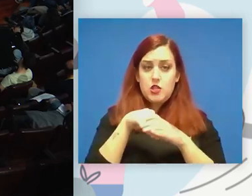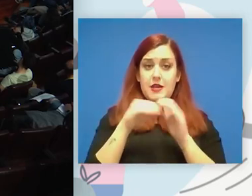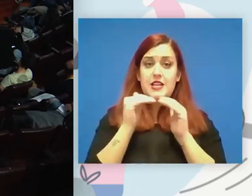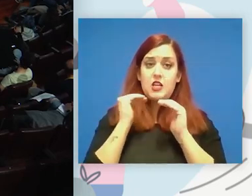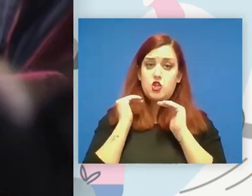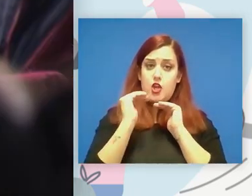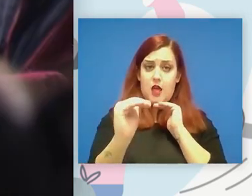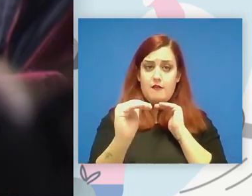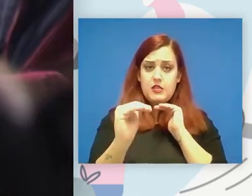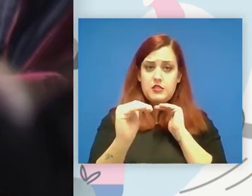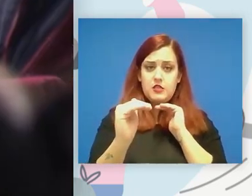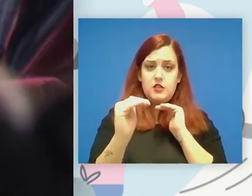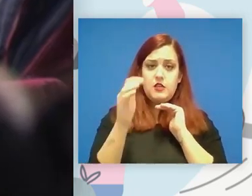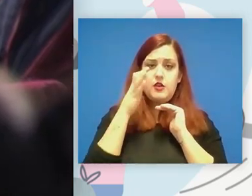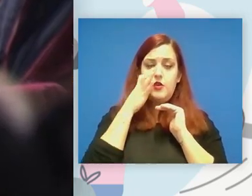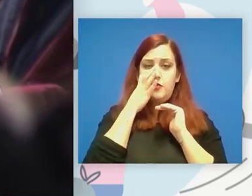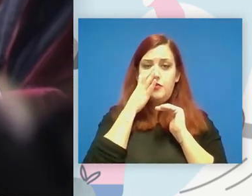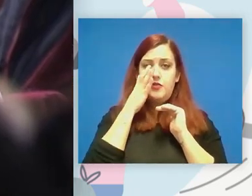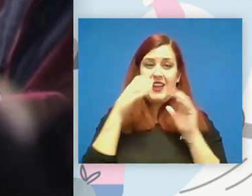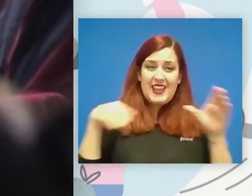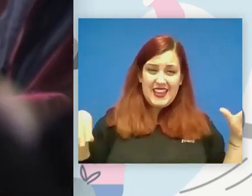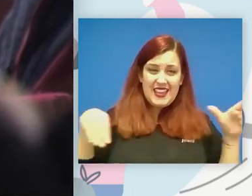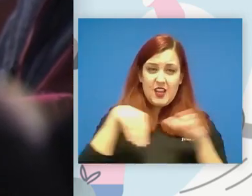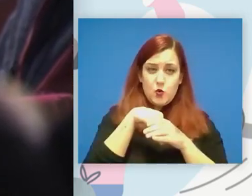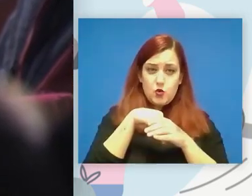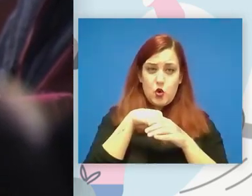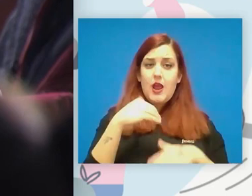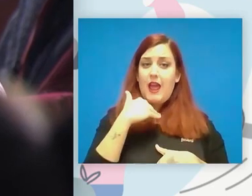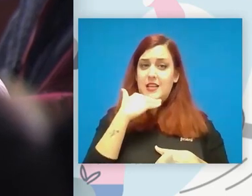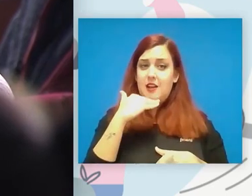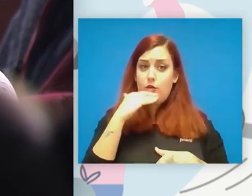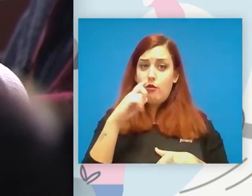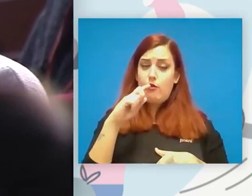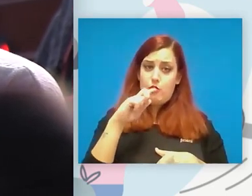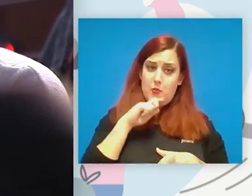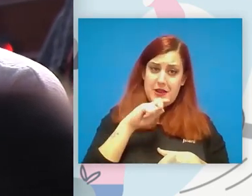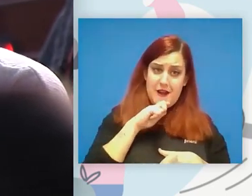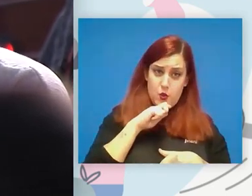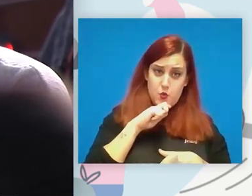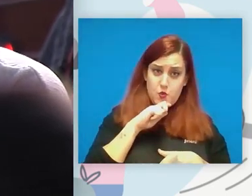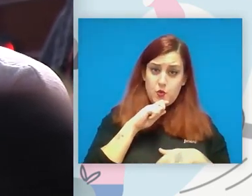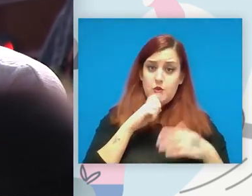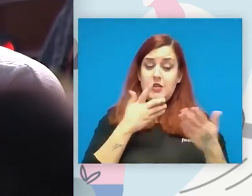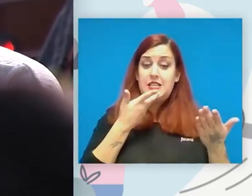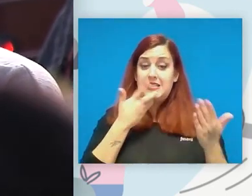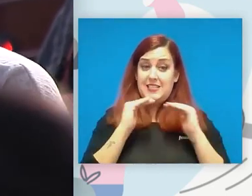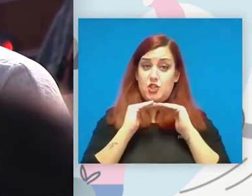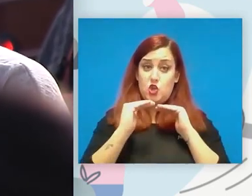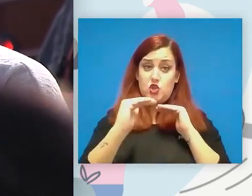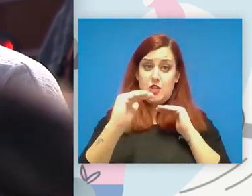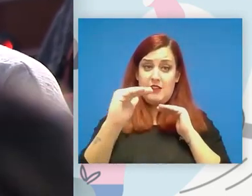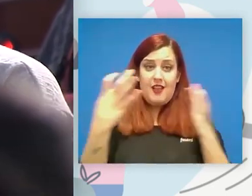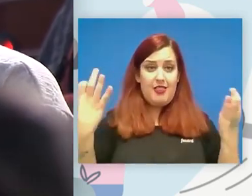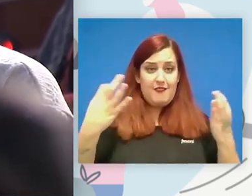y entonces la inclusión es algo complejo es algo que para que sea sostenible tiene que ser